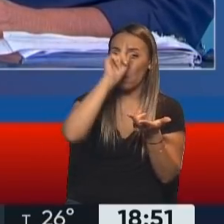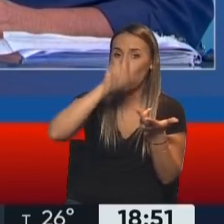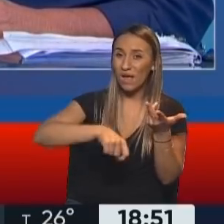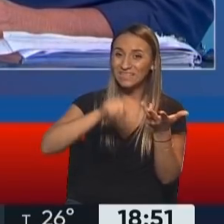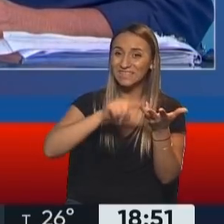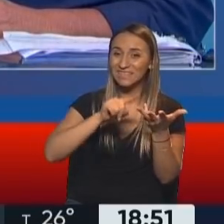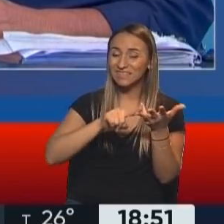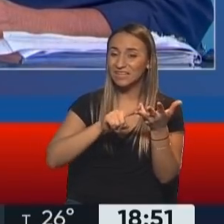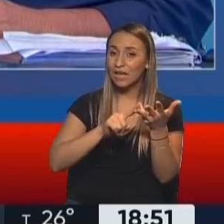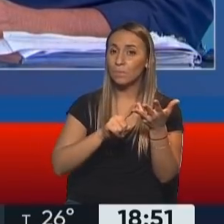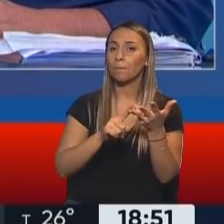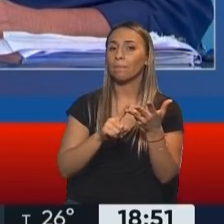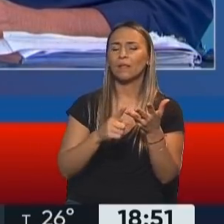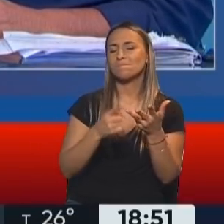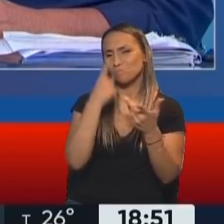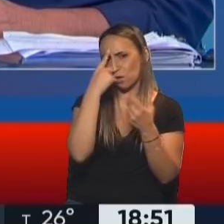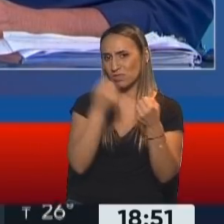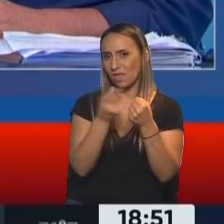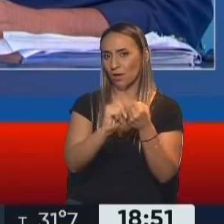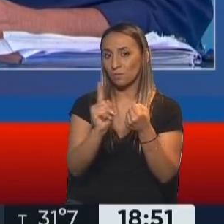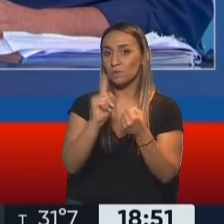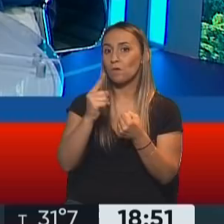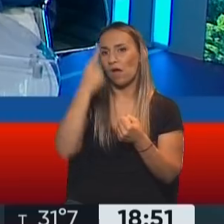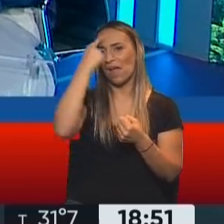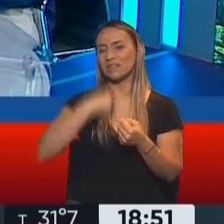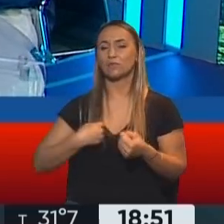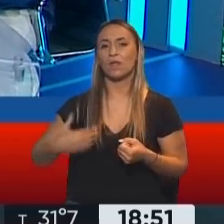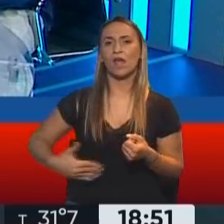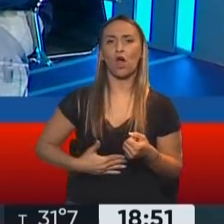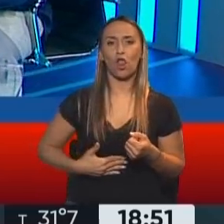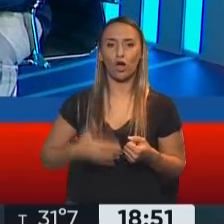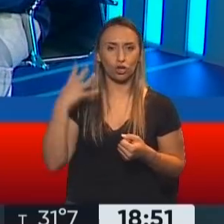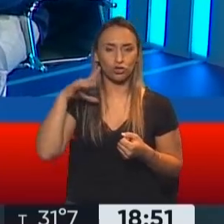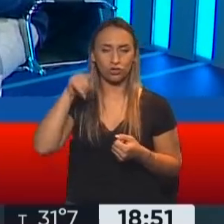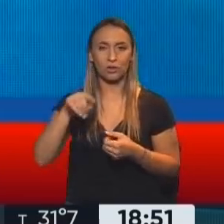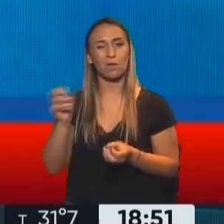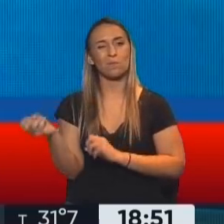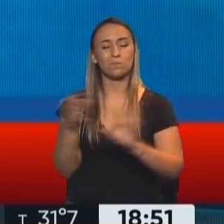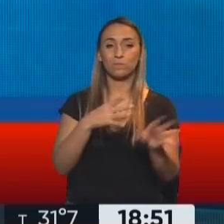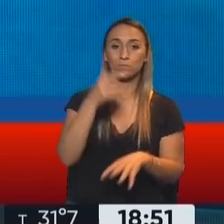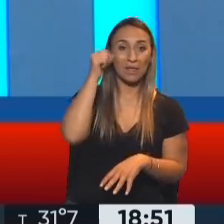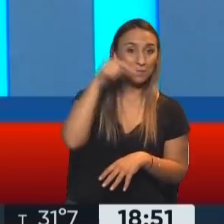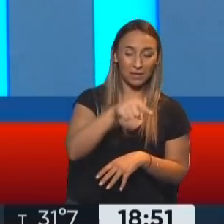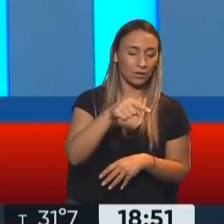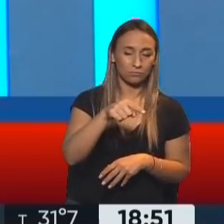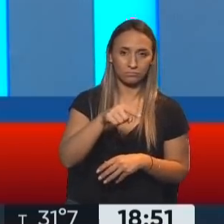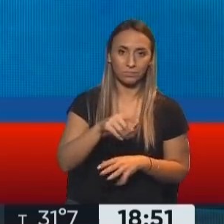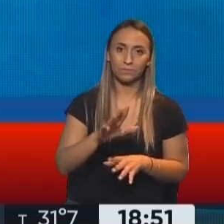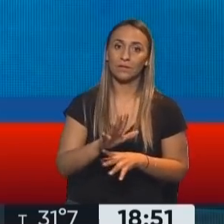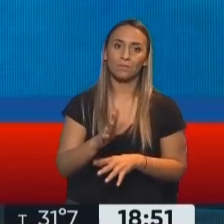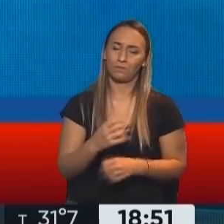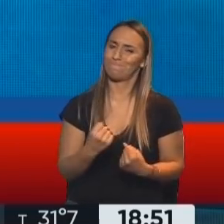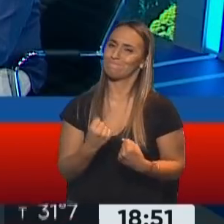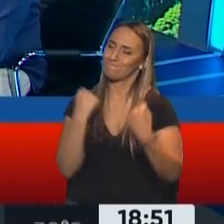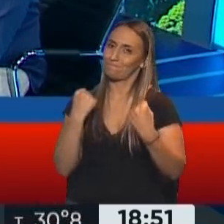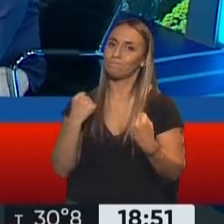La misma que se opuso al traslado de la estatua de Cristóbal Colón a Mar del Plata. Hay que reconocerle la coherencia a la jueza. Colonialismo al abandonó la